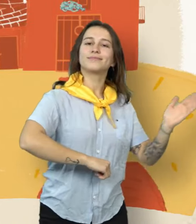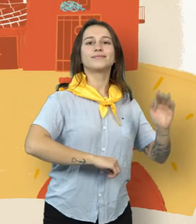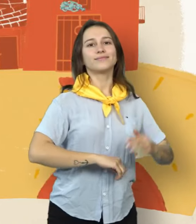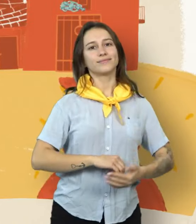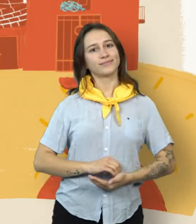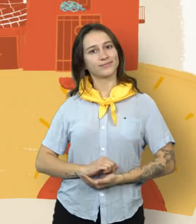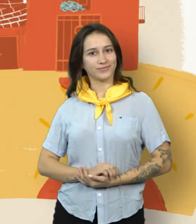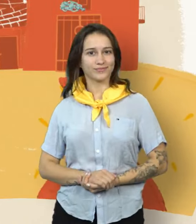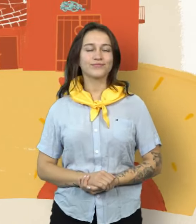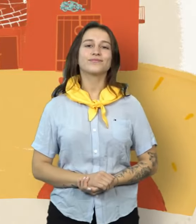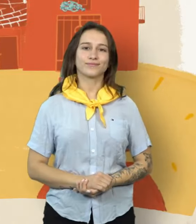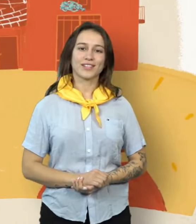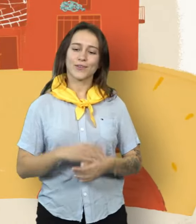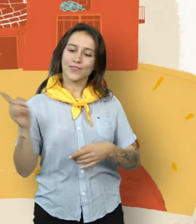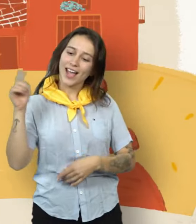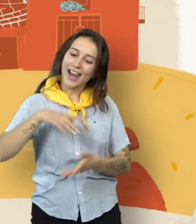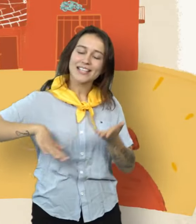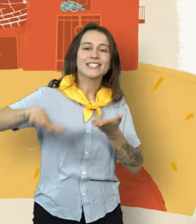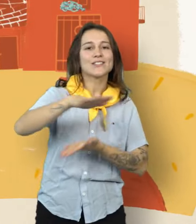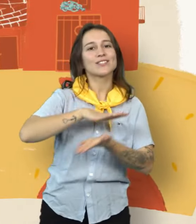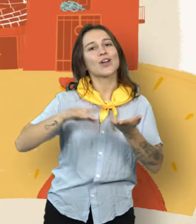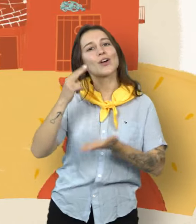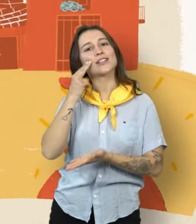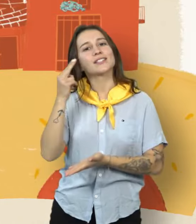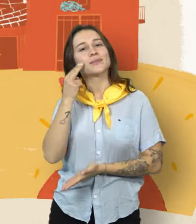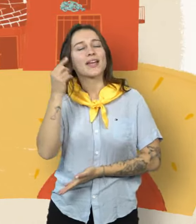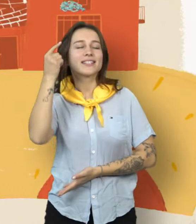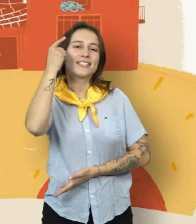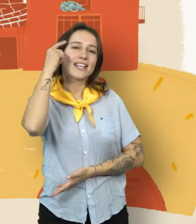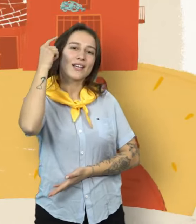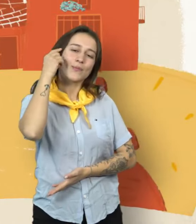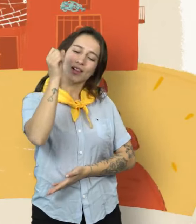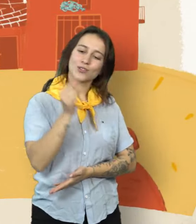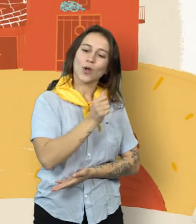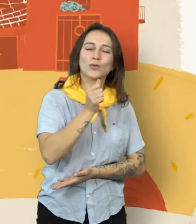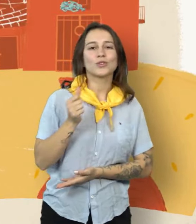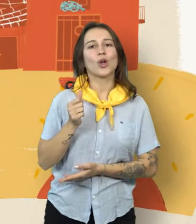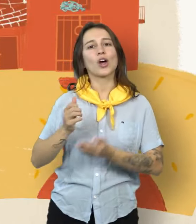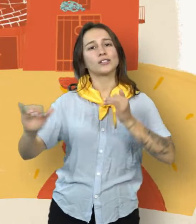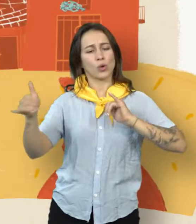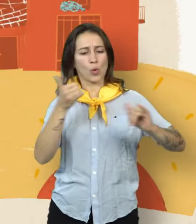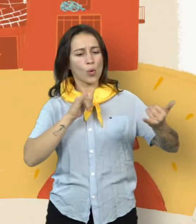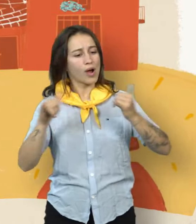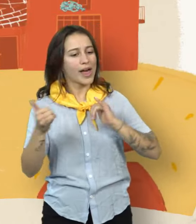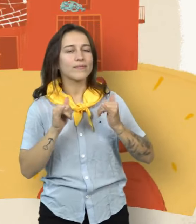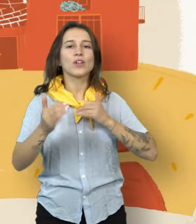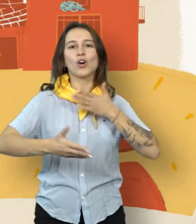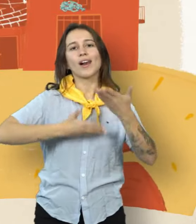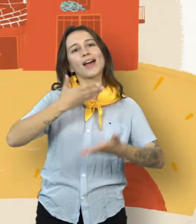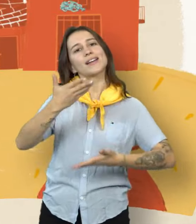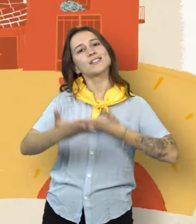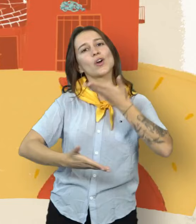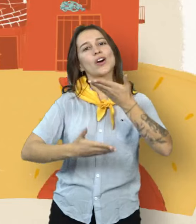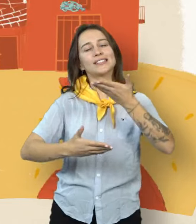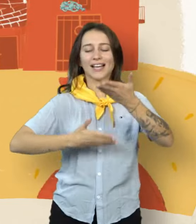buena esa! Que vengan las situaciones, pensemos las soluciones, jugando